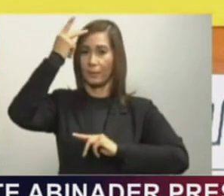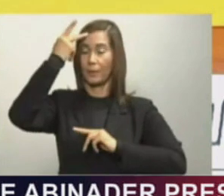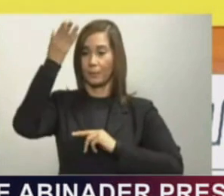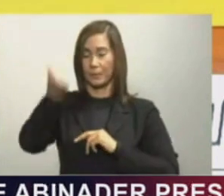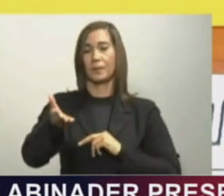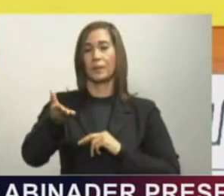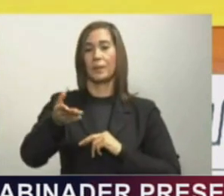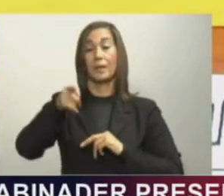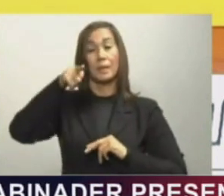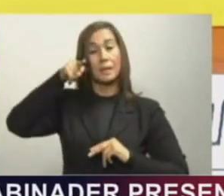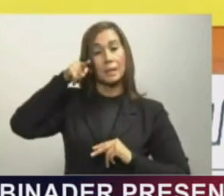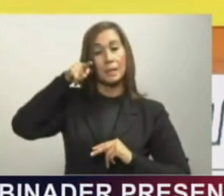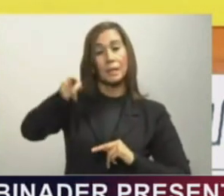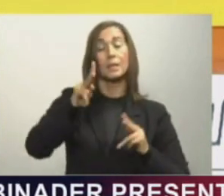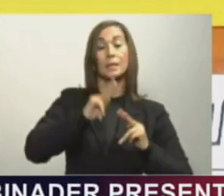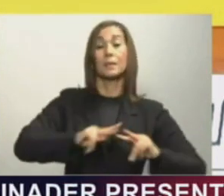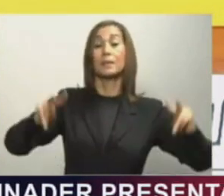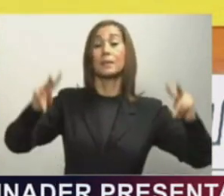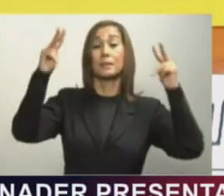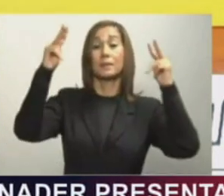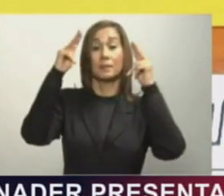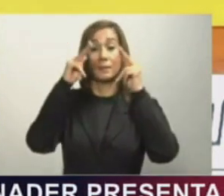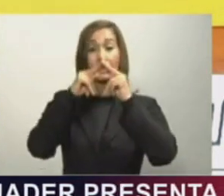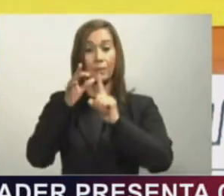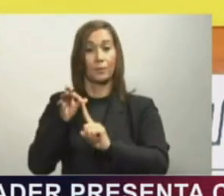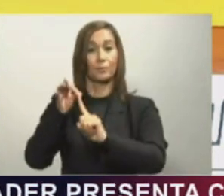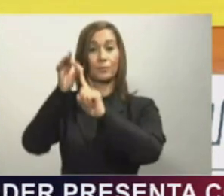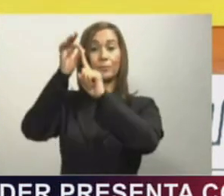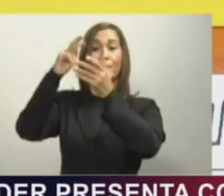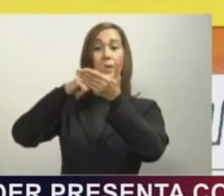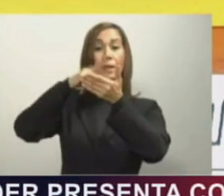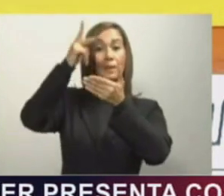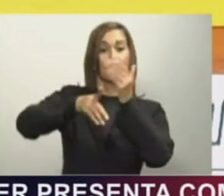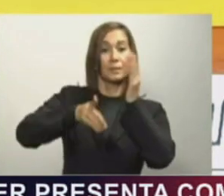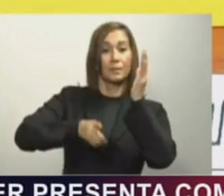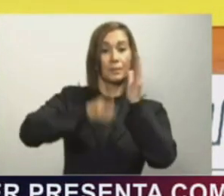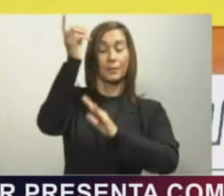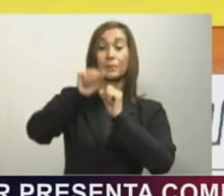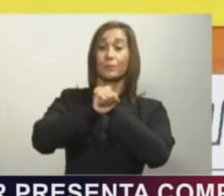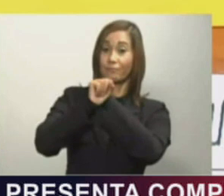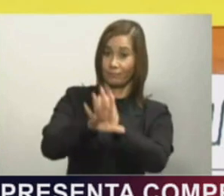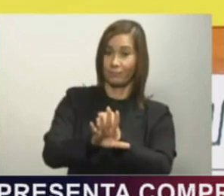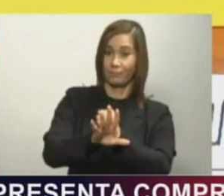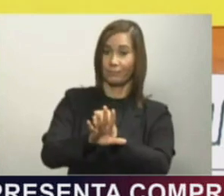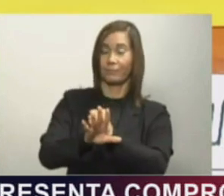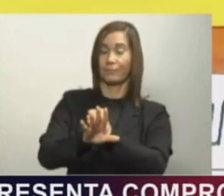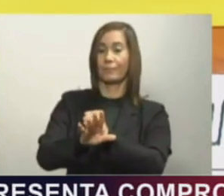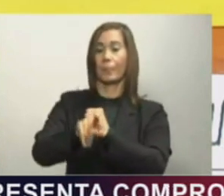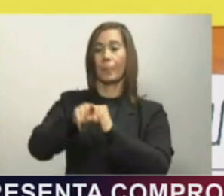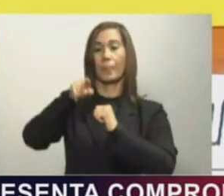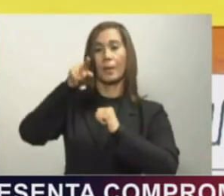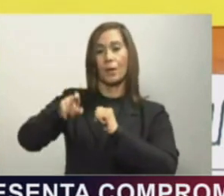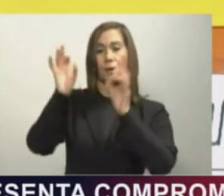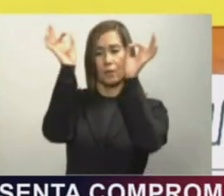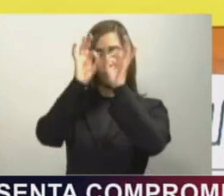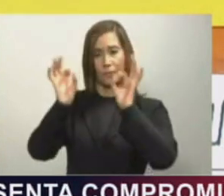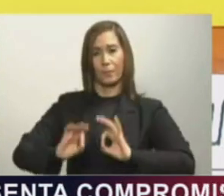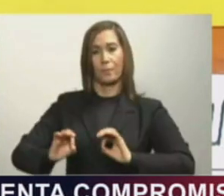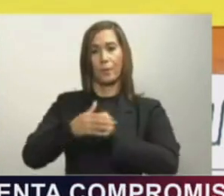es el valor principal de este programa que hoy lanzamos. Hagamos un país mejor.